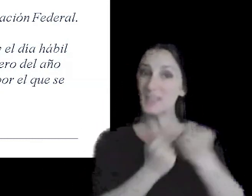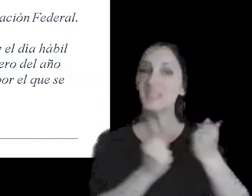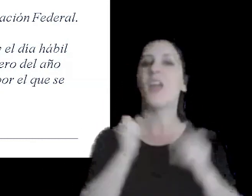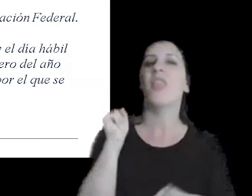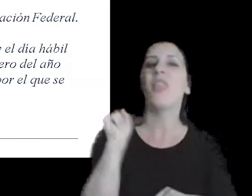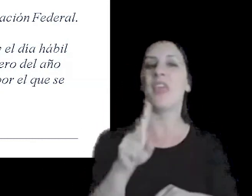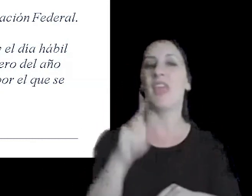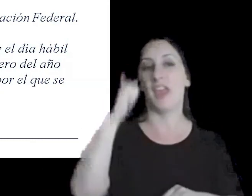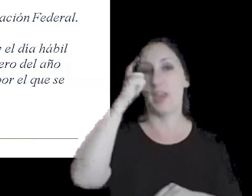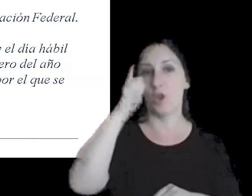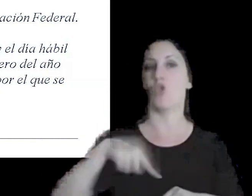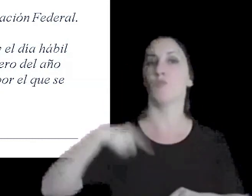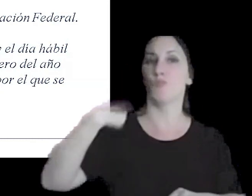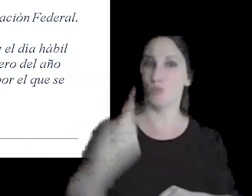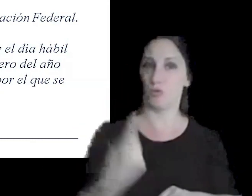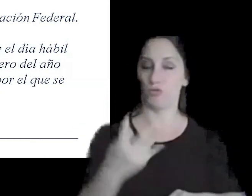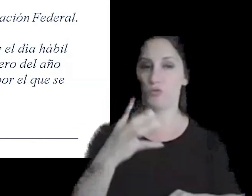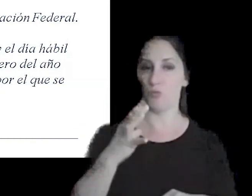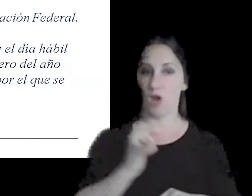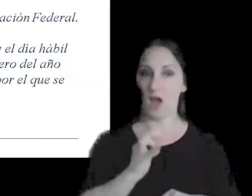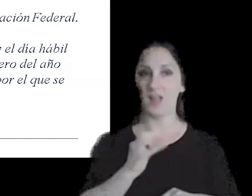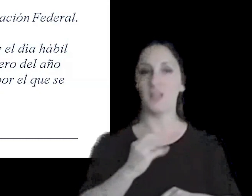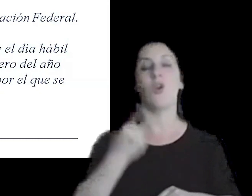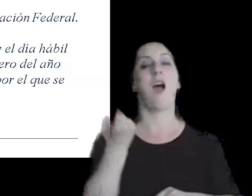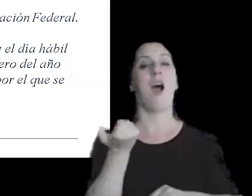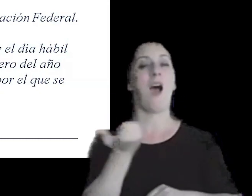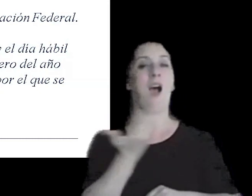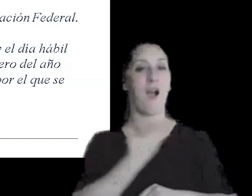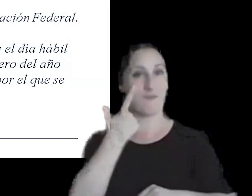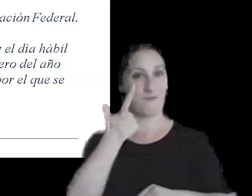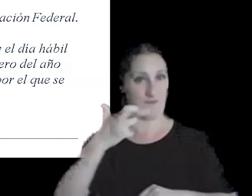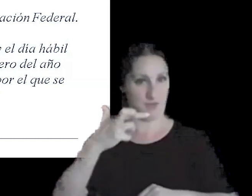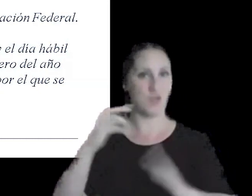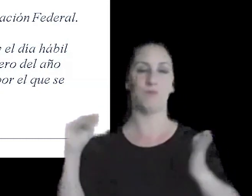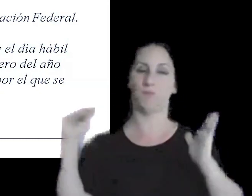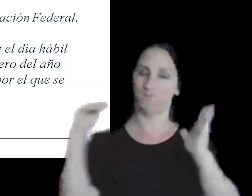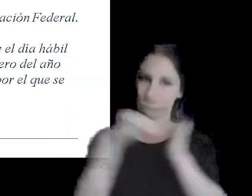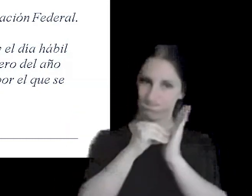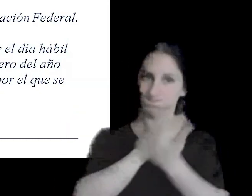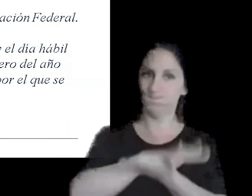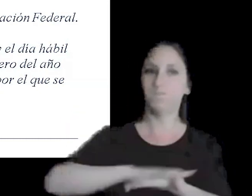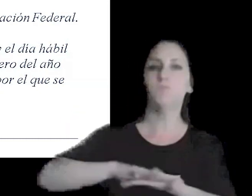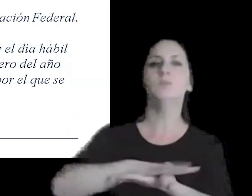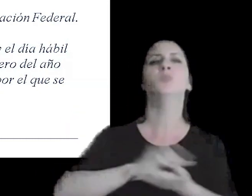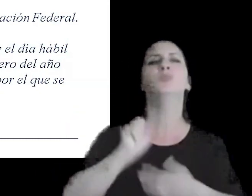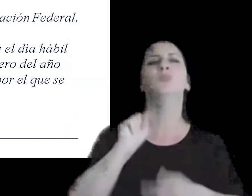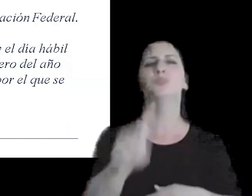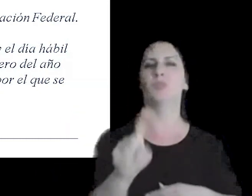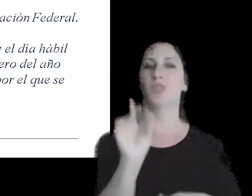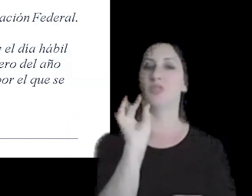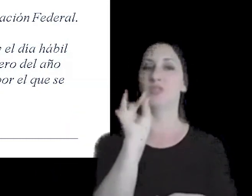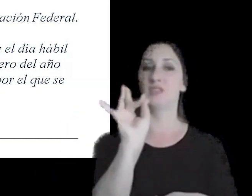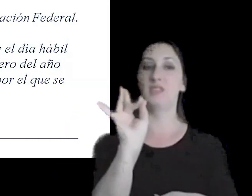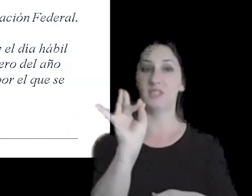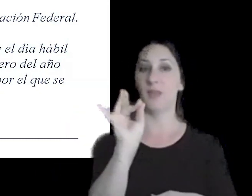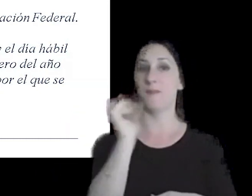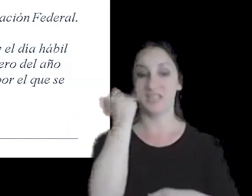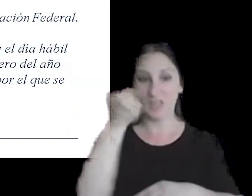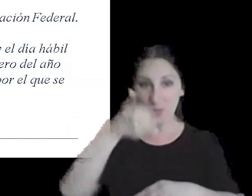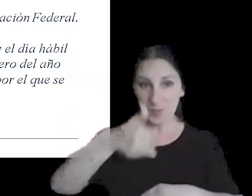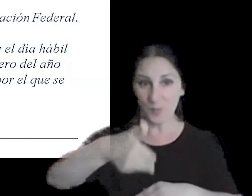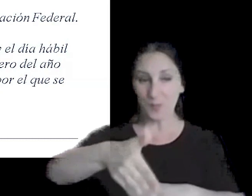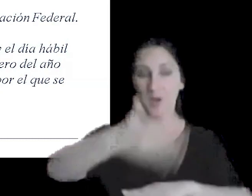siguiente fijado por la administración federal de ingresos públicos y correspondiente al periodo fiscal diciembre que estaría venciendo